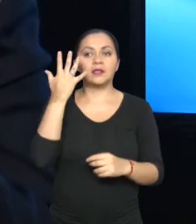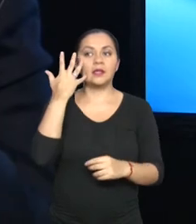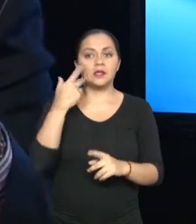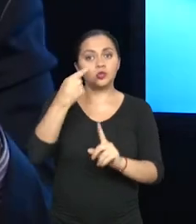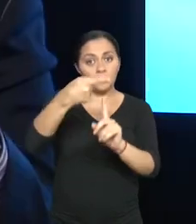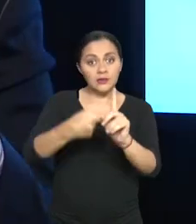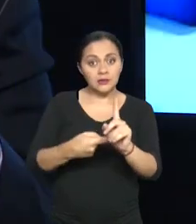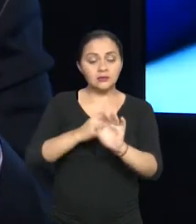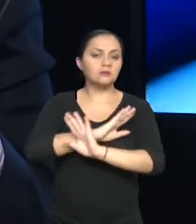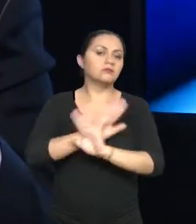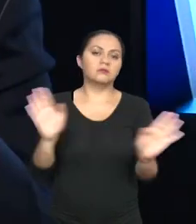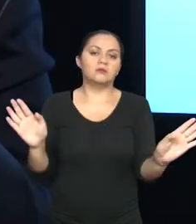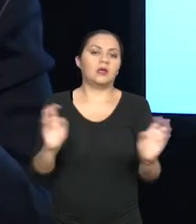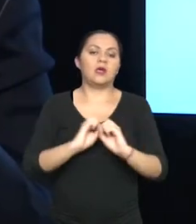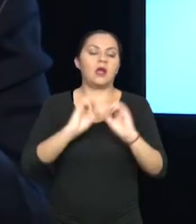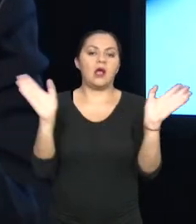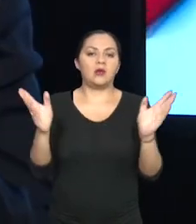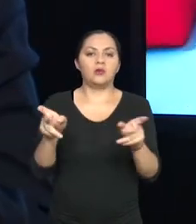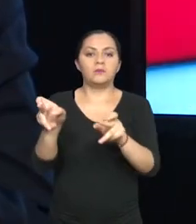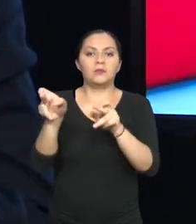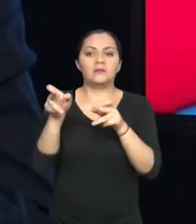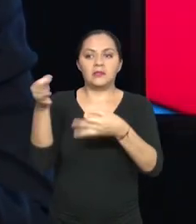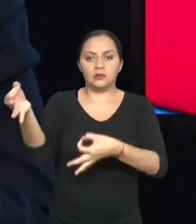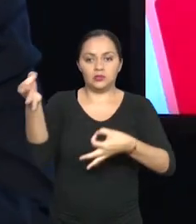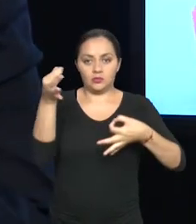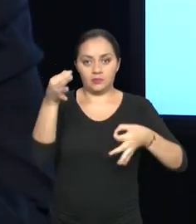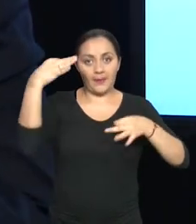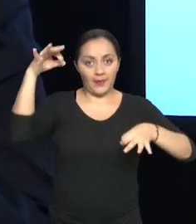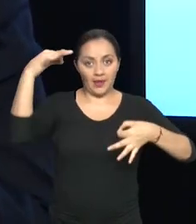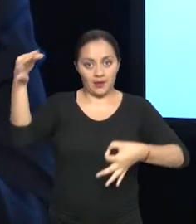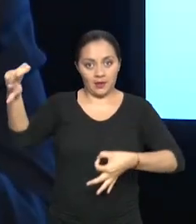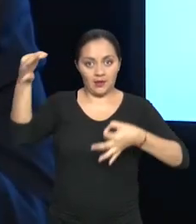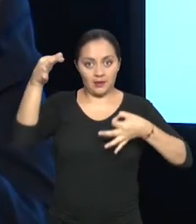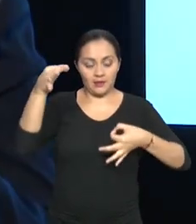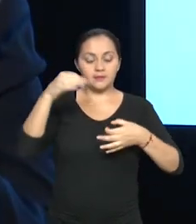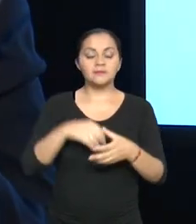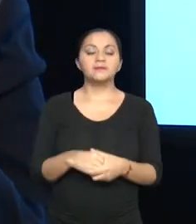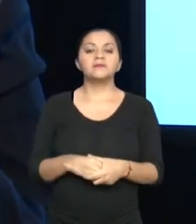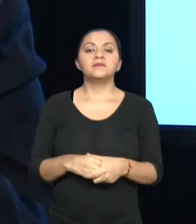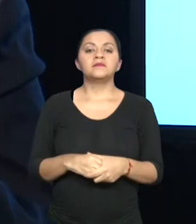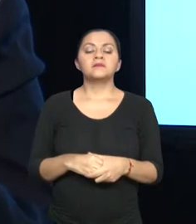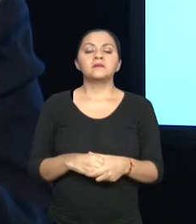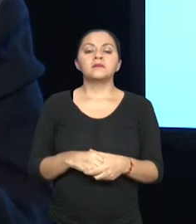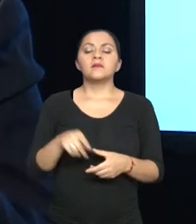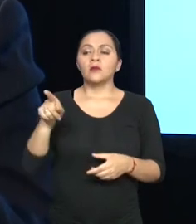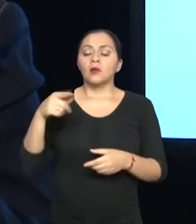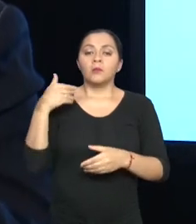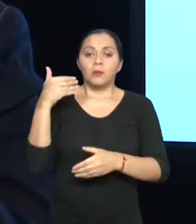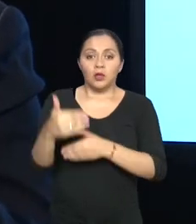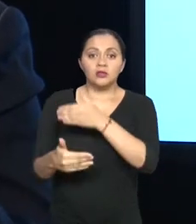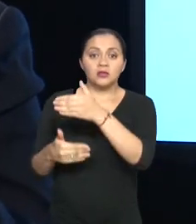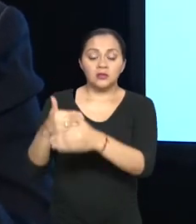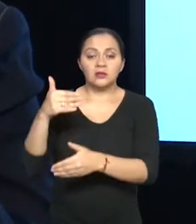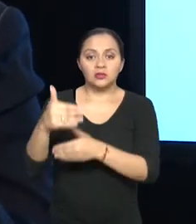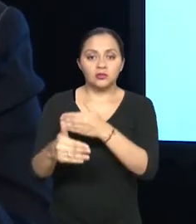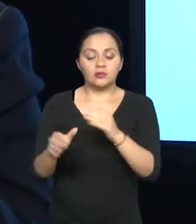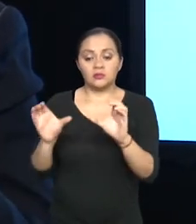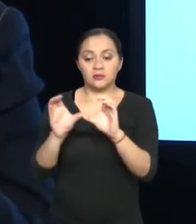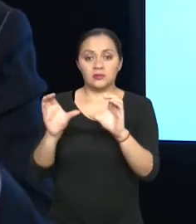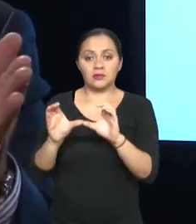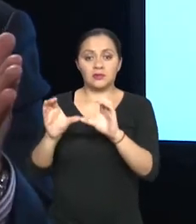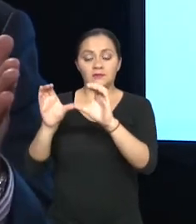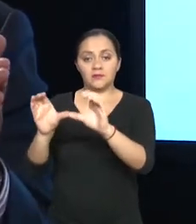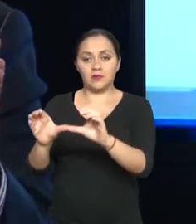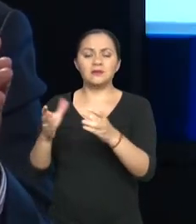tener tranquilamente el permiso de importación. cuando tú haces el procedimiento, la certificación,